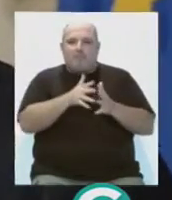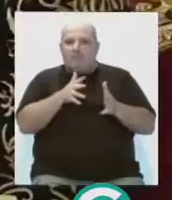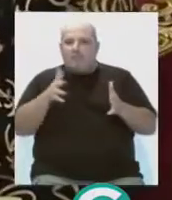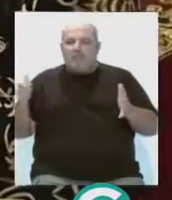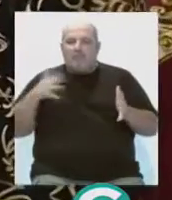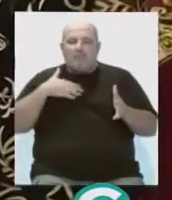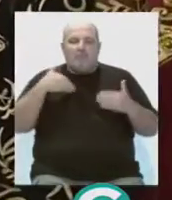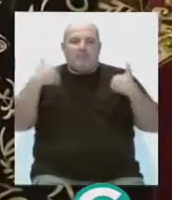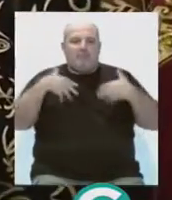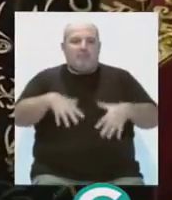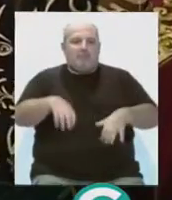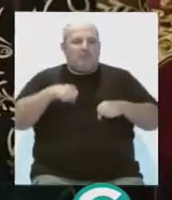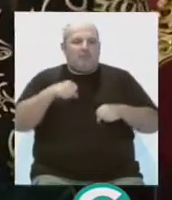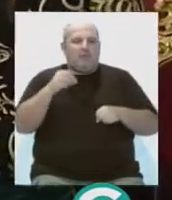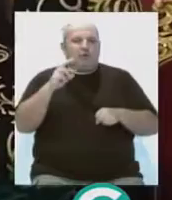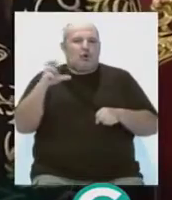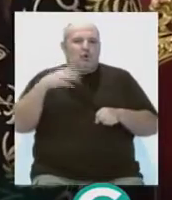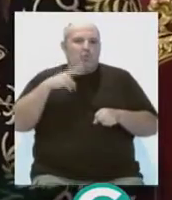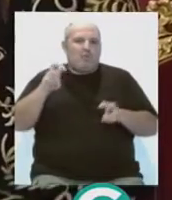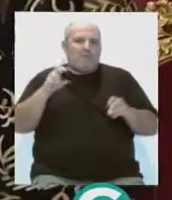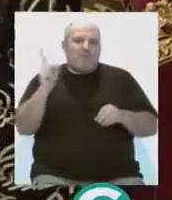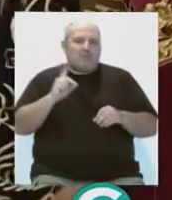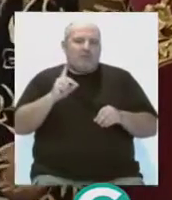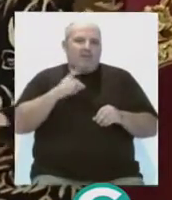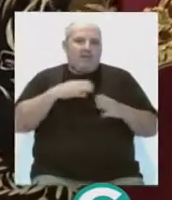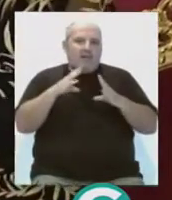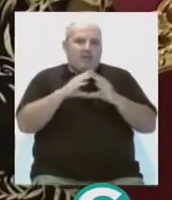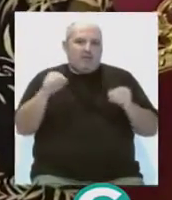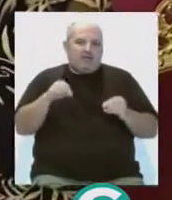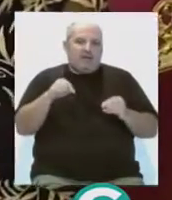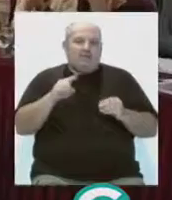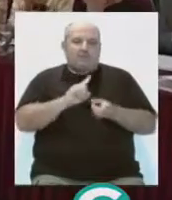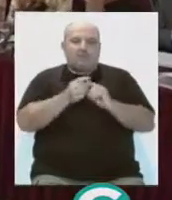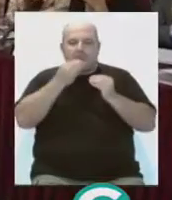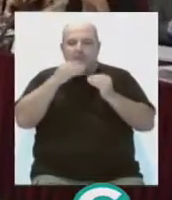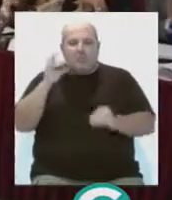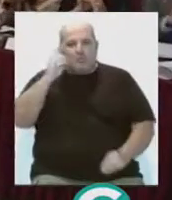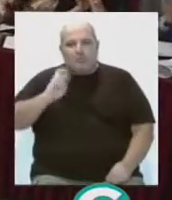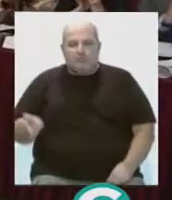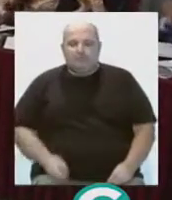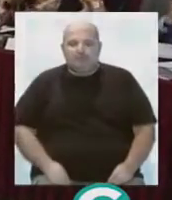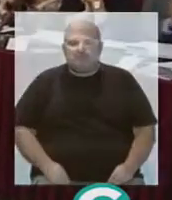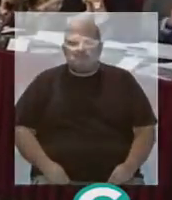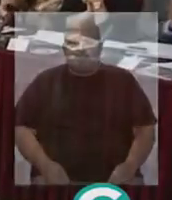de posesión de Ángel Gómez de la Torre como nuevo diputado del Partido Andalucista en sustitución de Maribel Peinado.